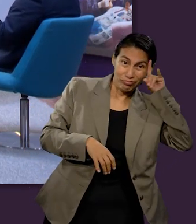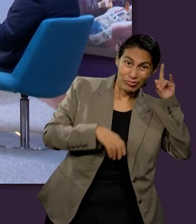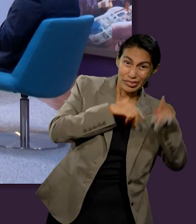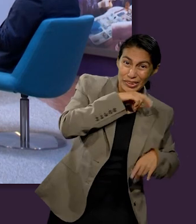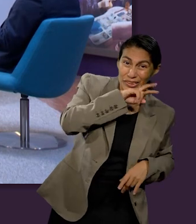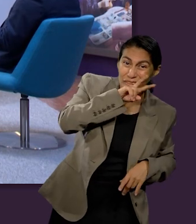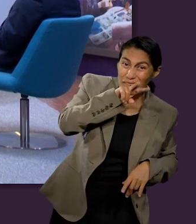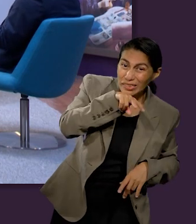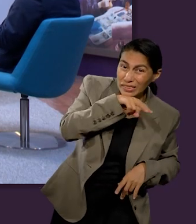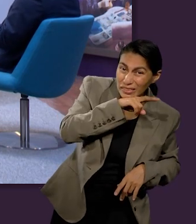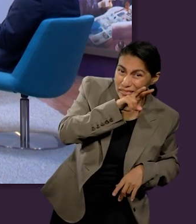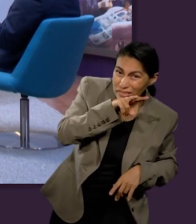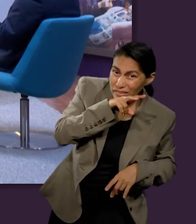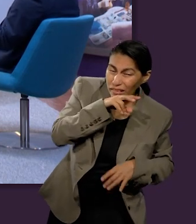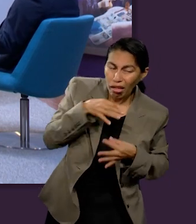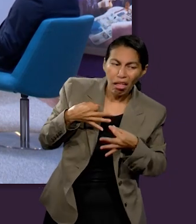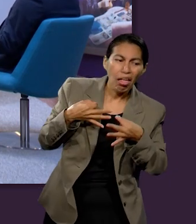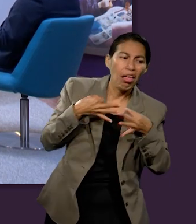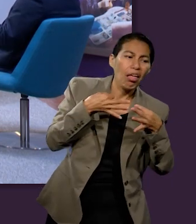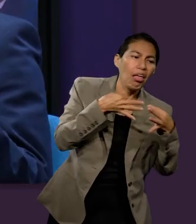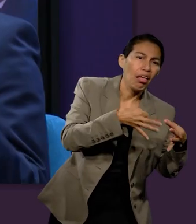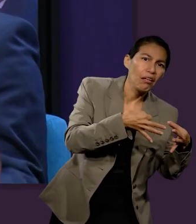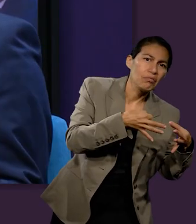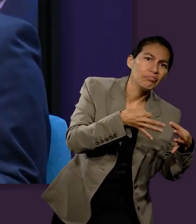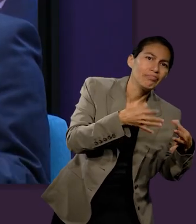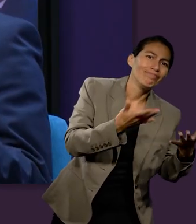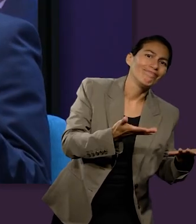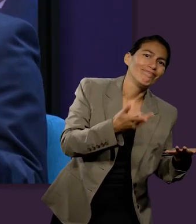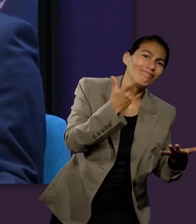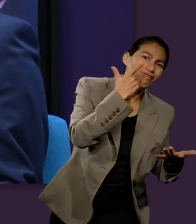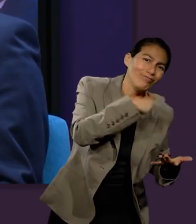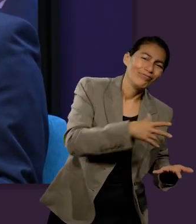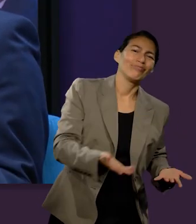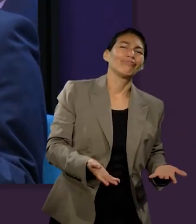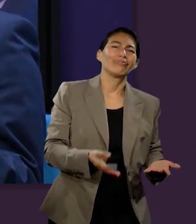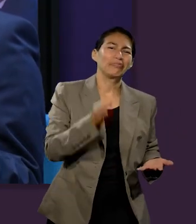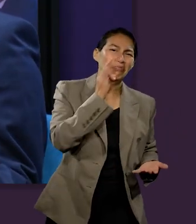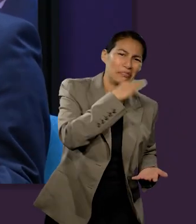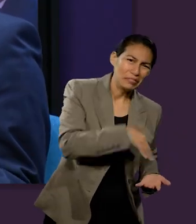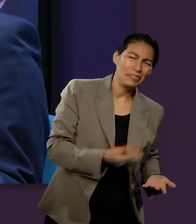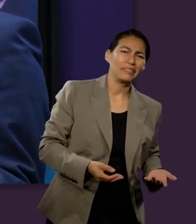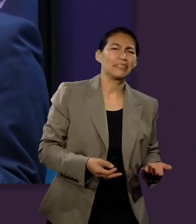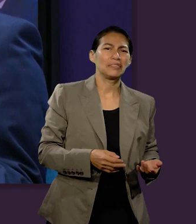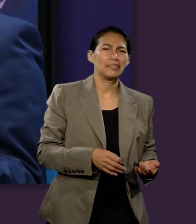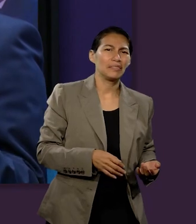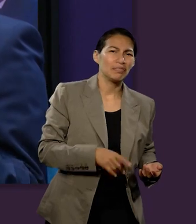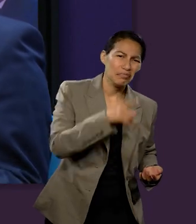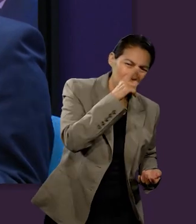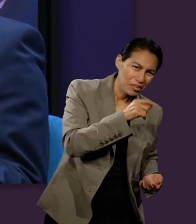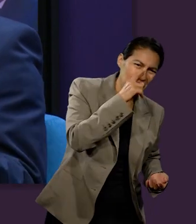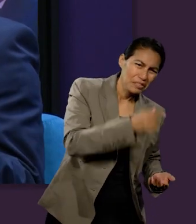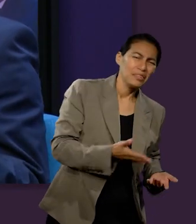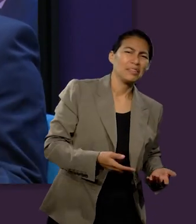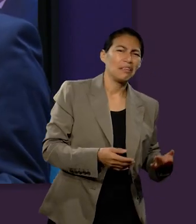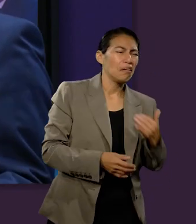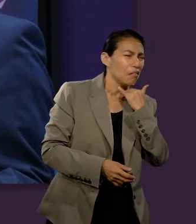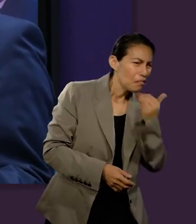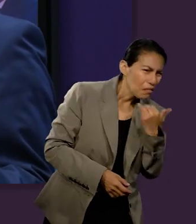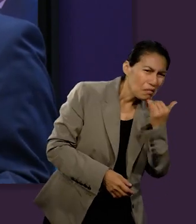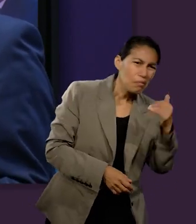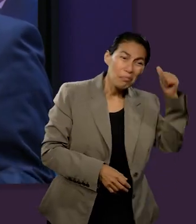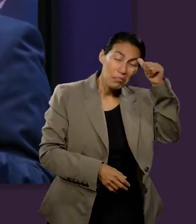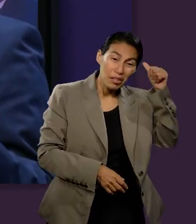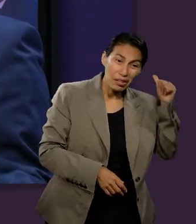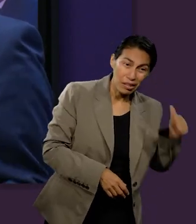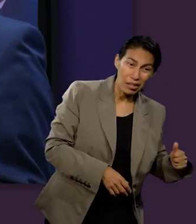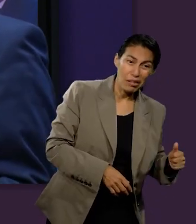entrar la muerte el dolor el llanto hemos visto la respuesta amorosa de